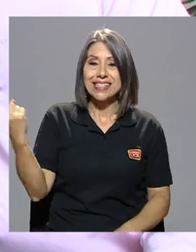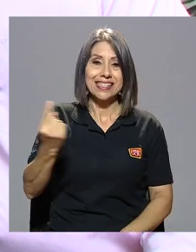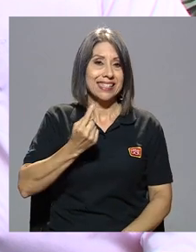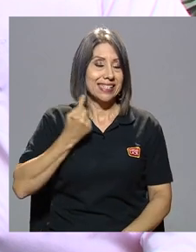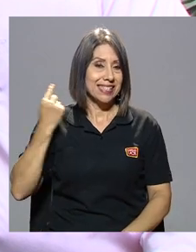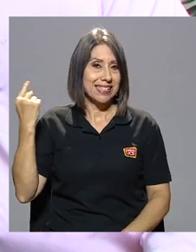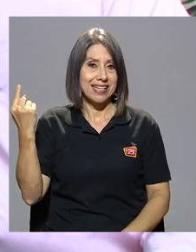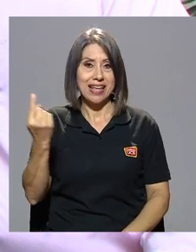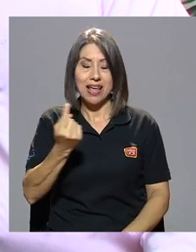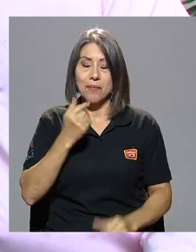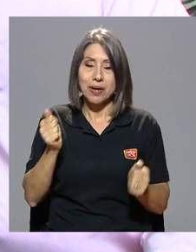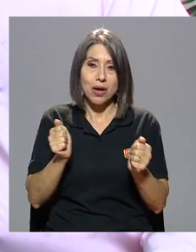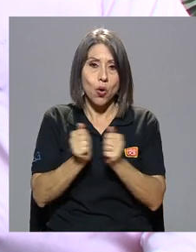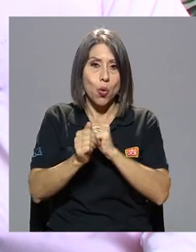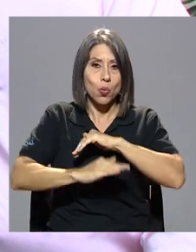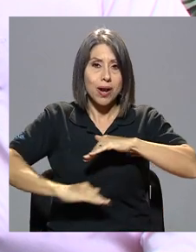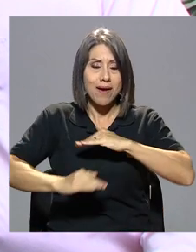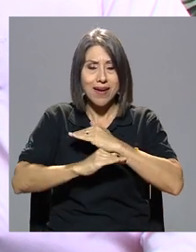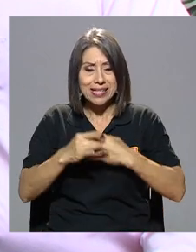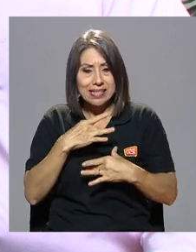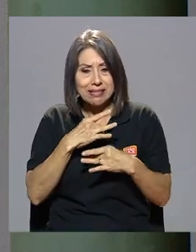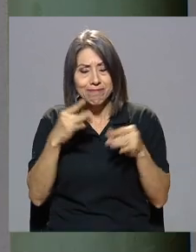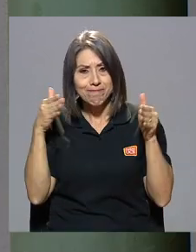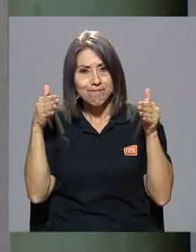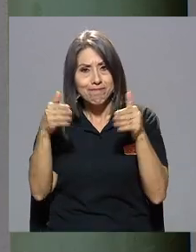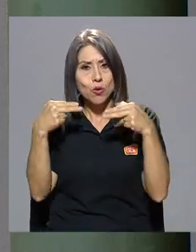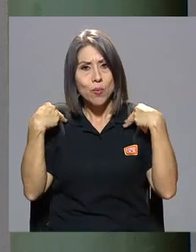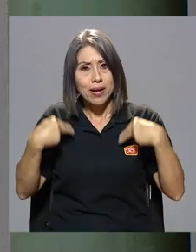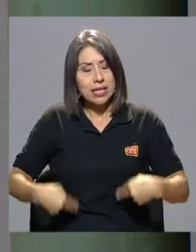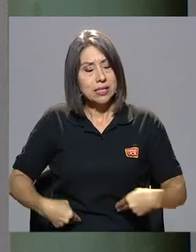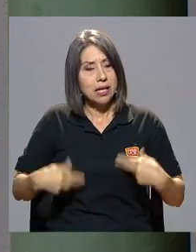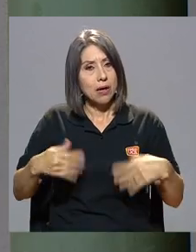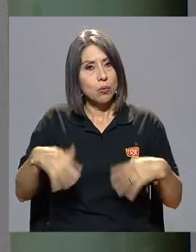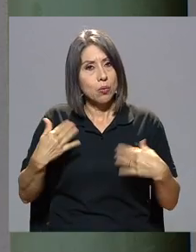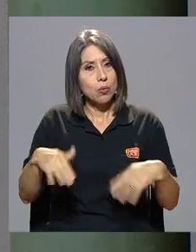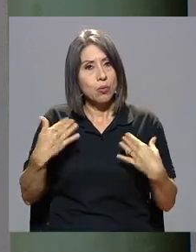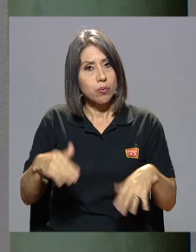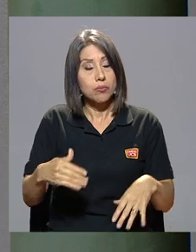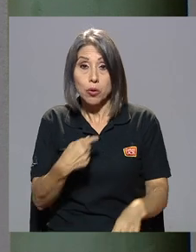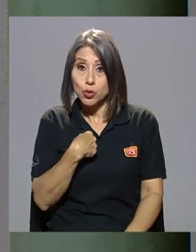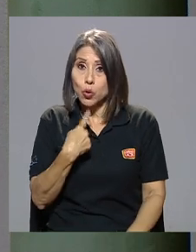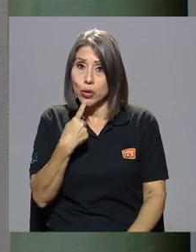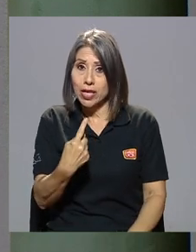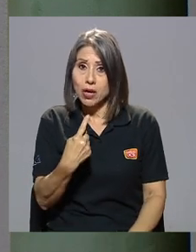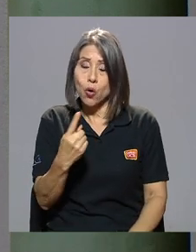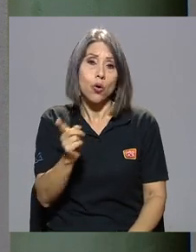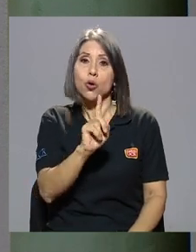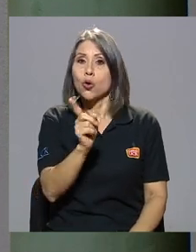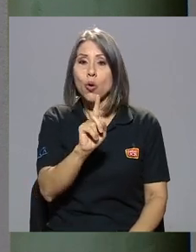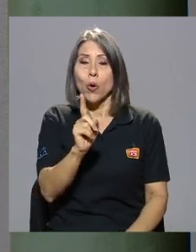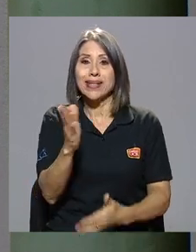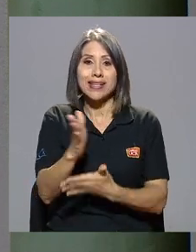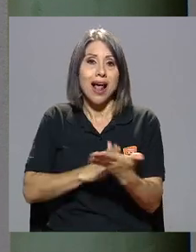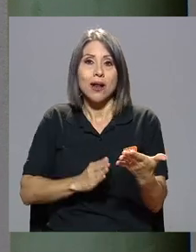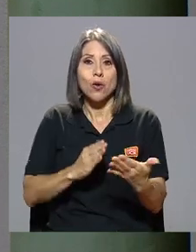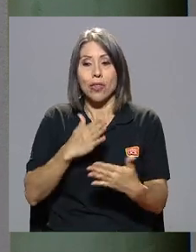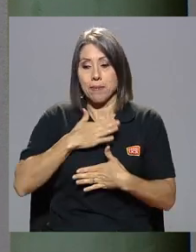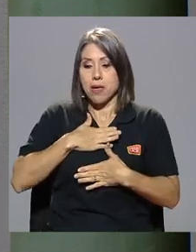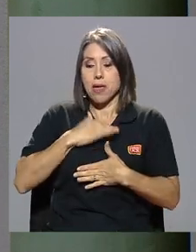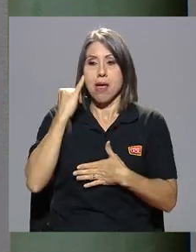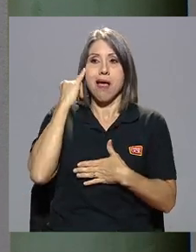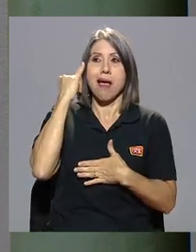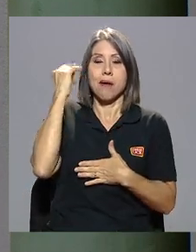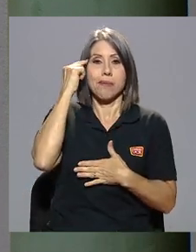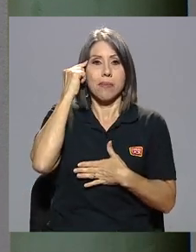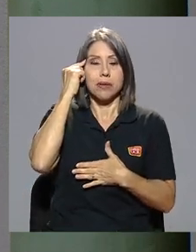lo subrayo con una base humanista muy grande porque eso lo digo y no es un asunto ya puramente